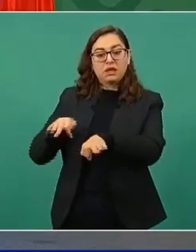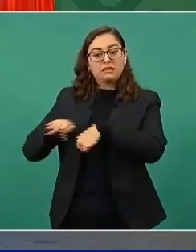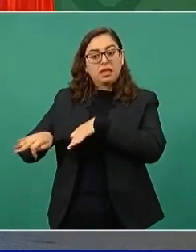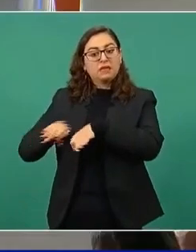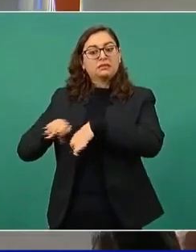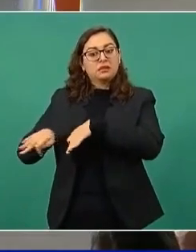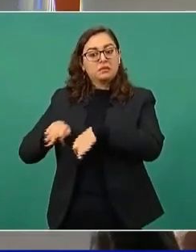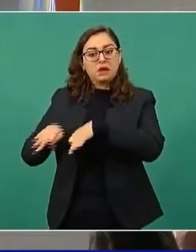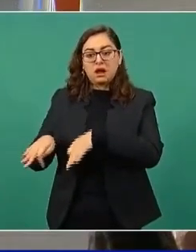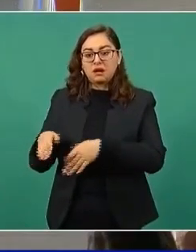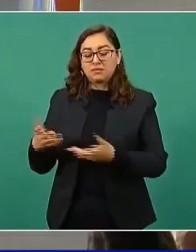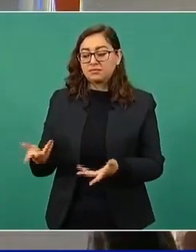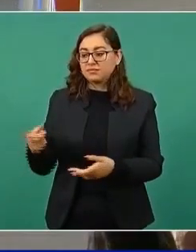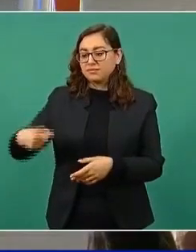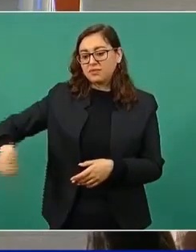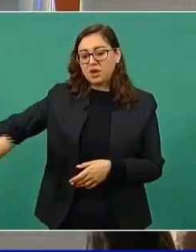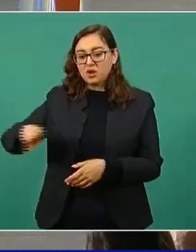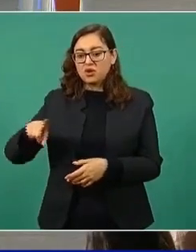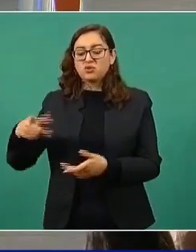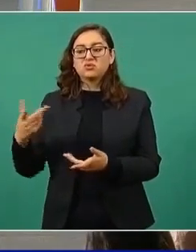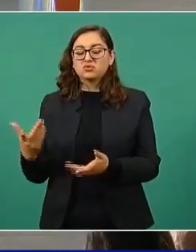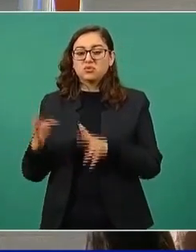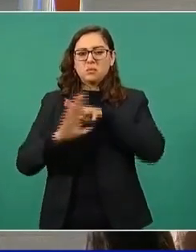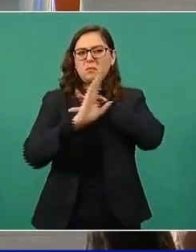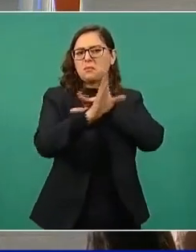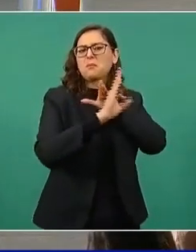las que emigran por falta de trabajo.